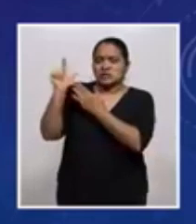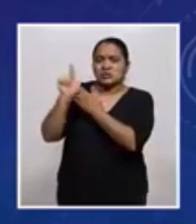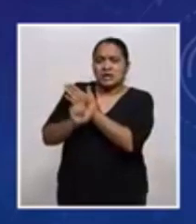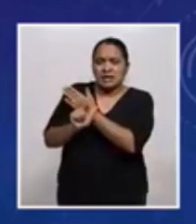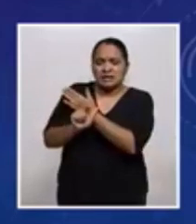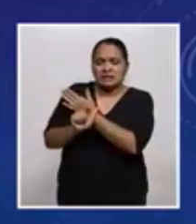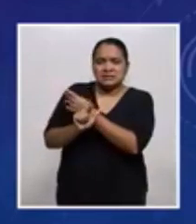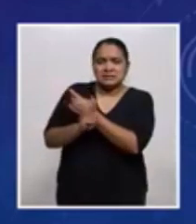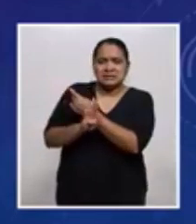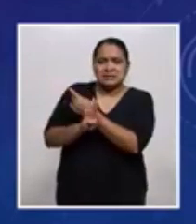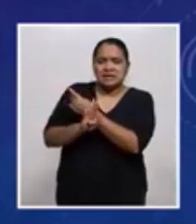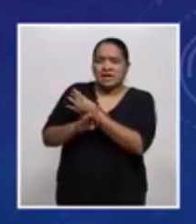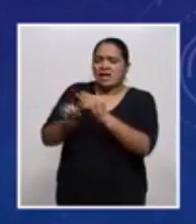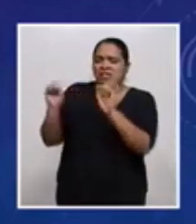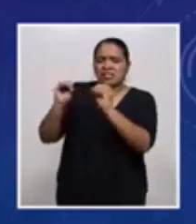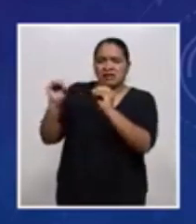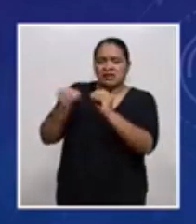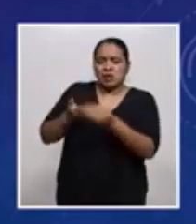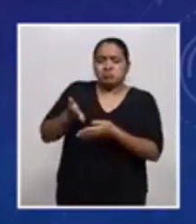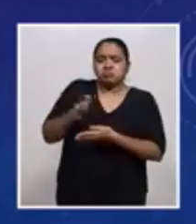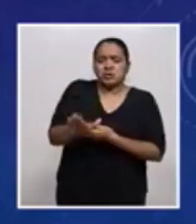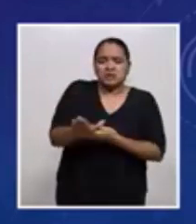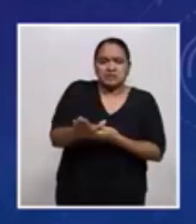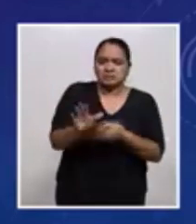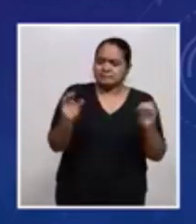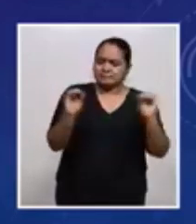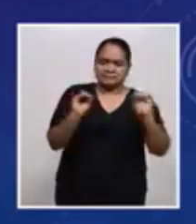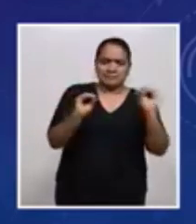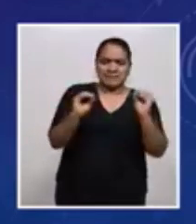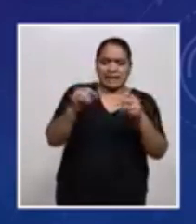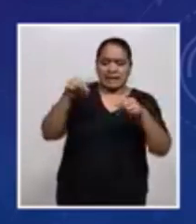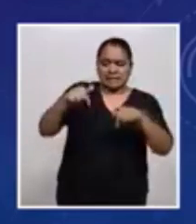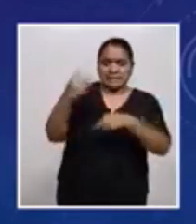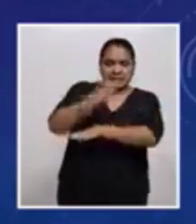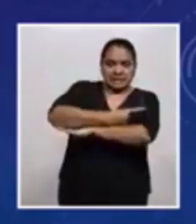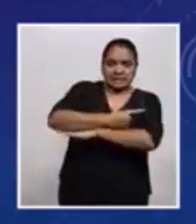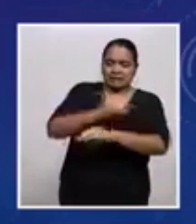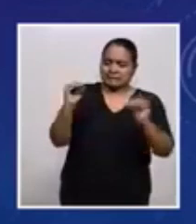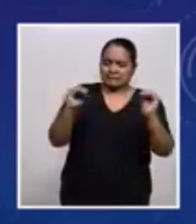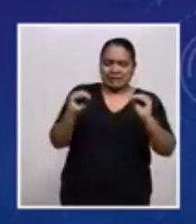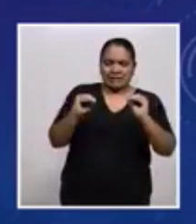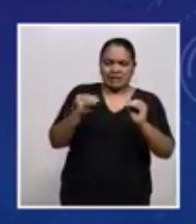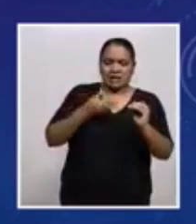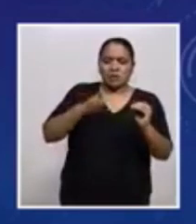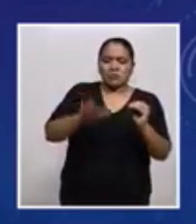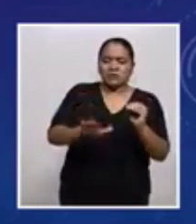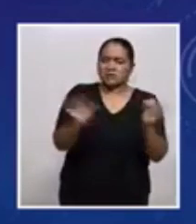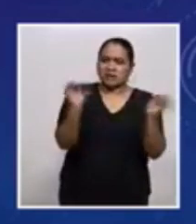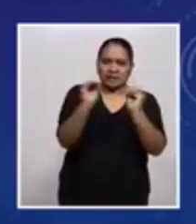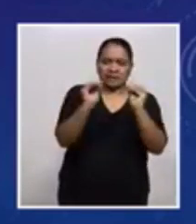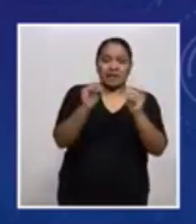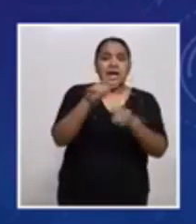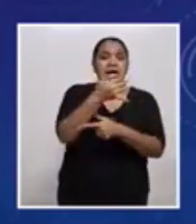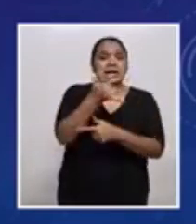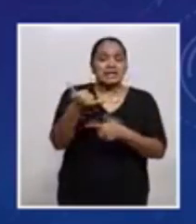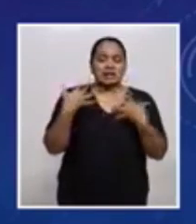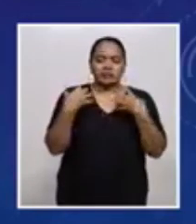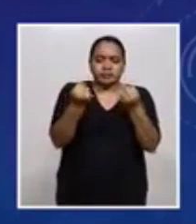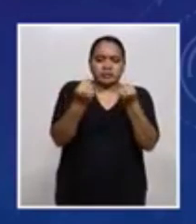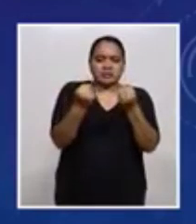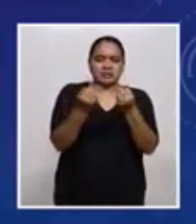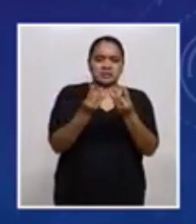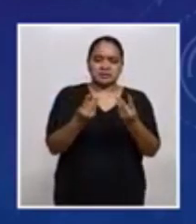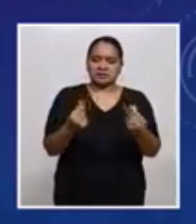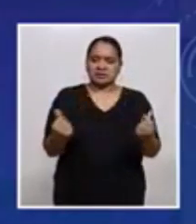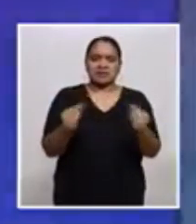Virología ninguna confirmación de algún fallecimiento, tampoco de ningún nuevo recuperado. Continuamos siempre